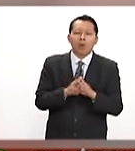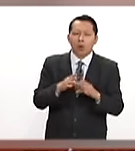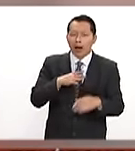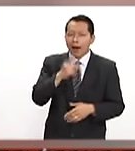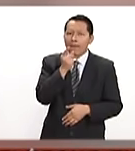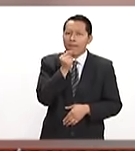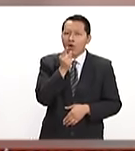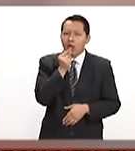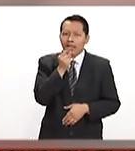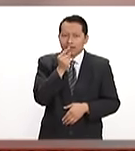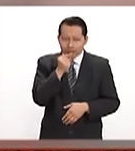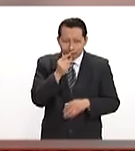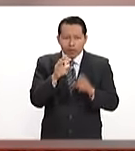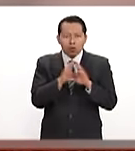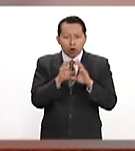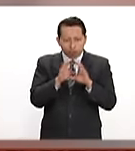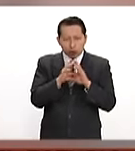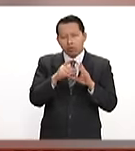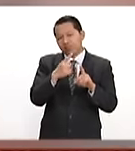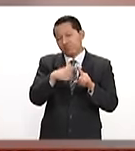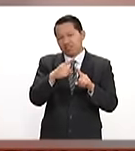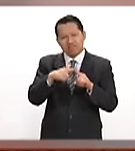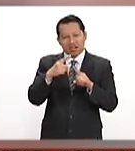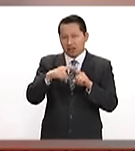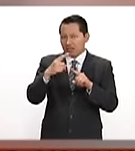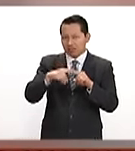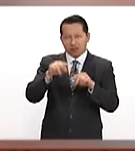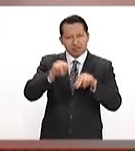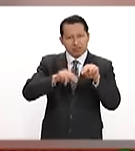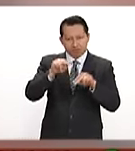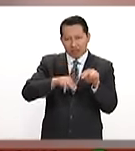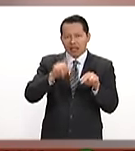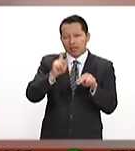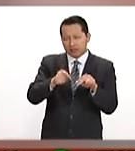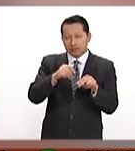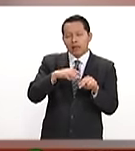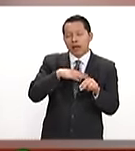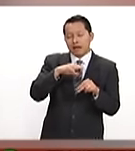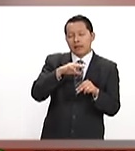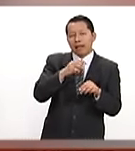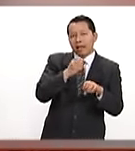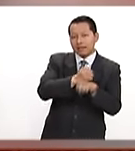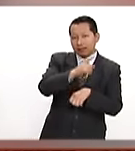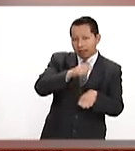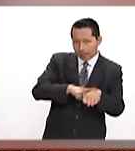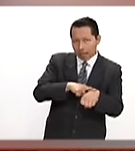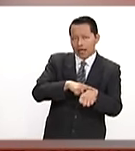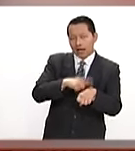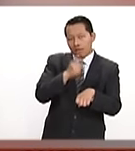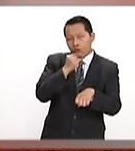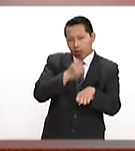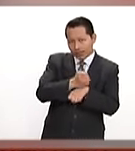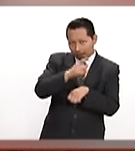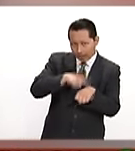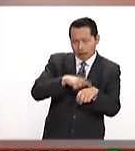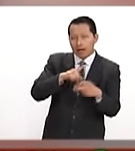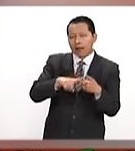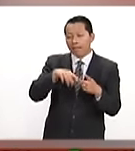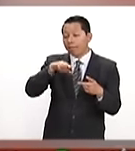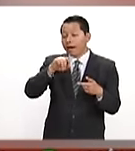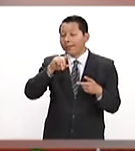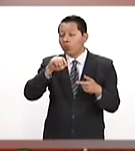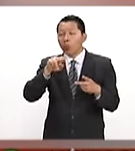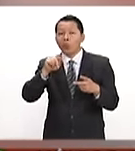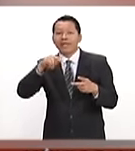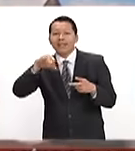policía en cualquier denominación, mando estatal, policía estatal, perdón, mando único.